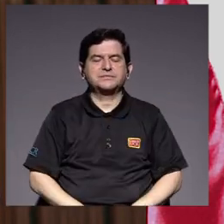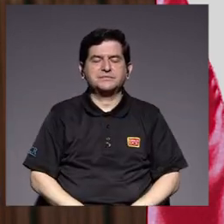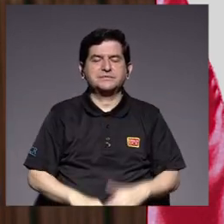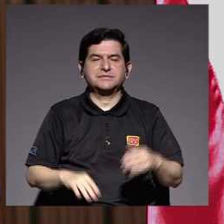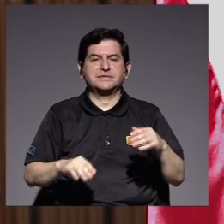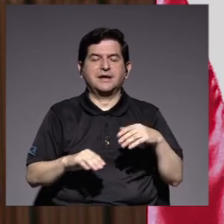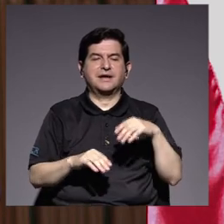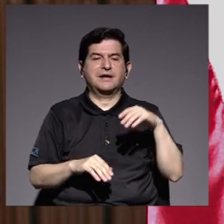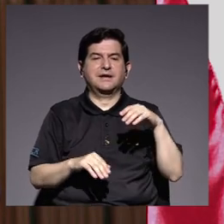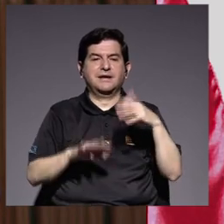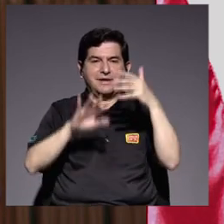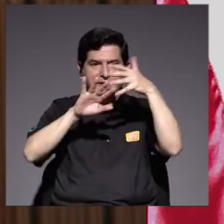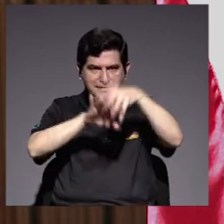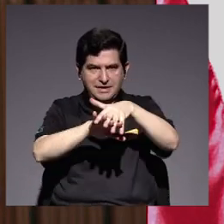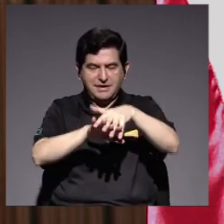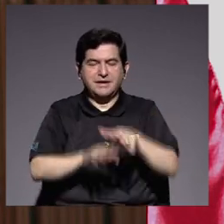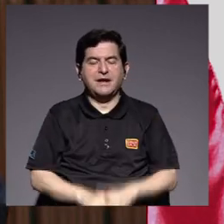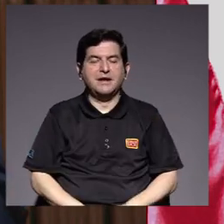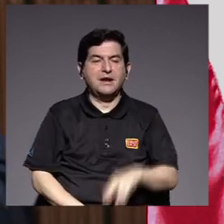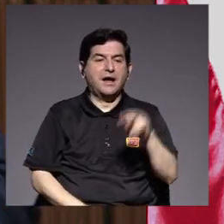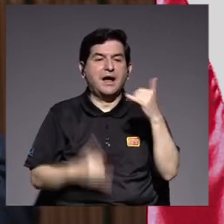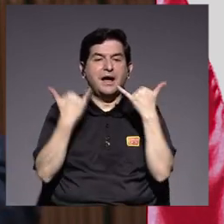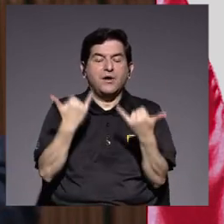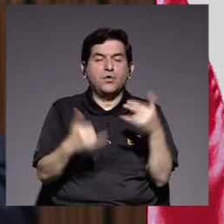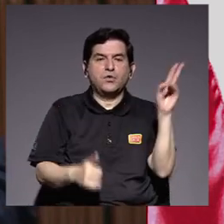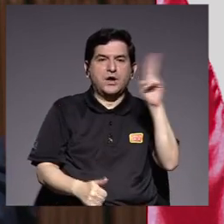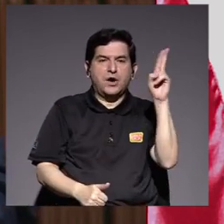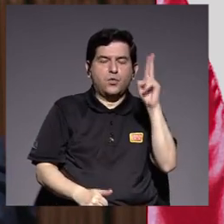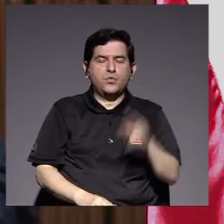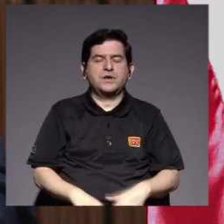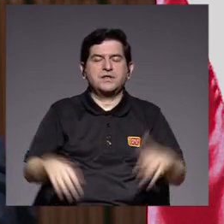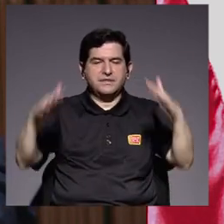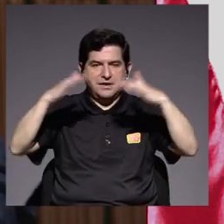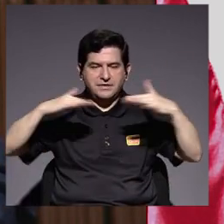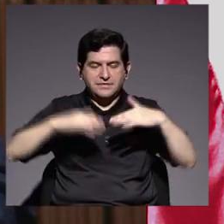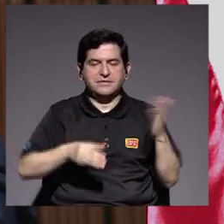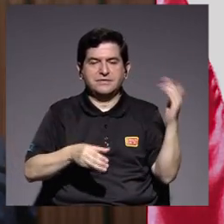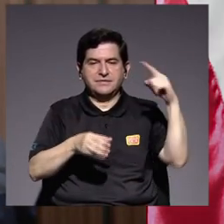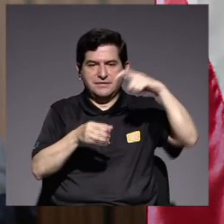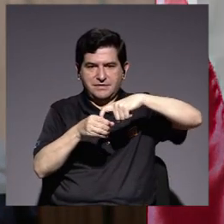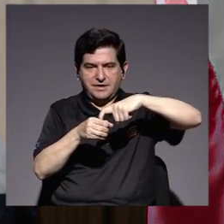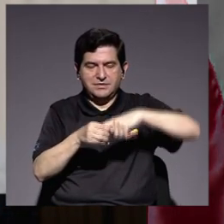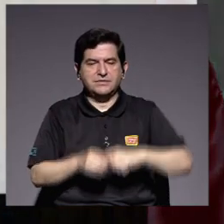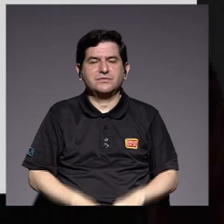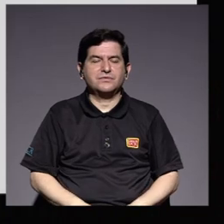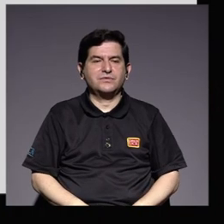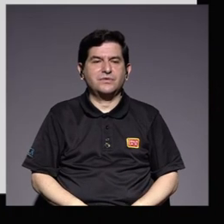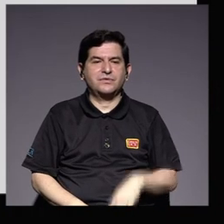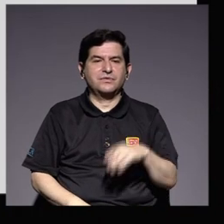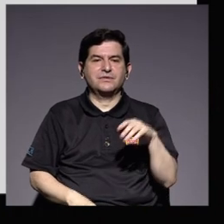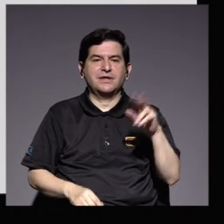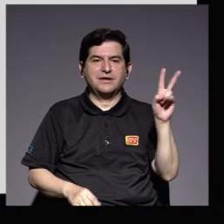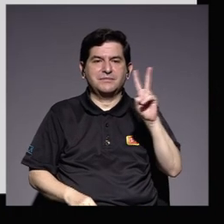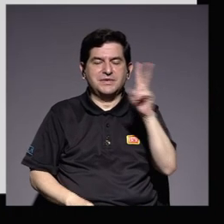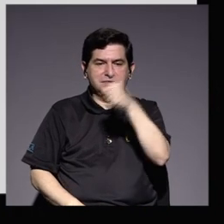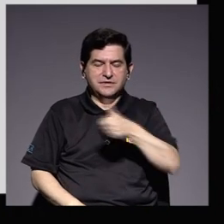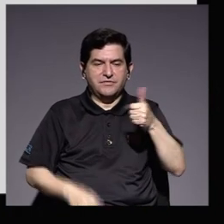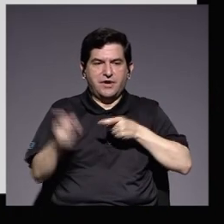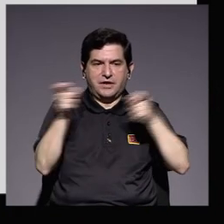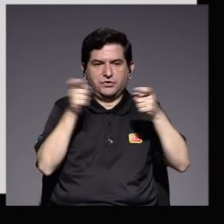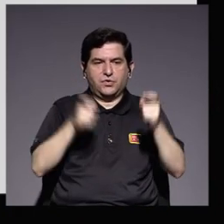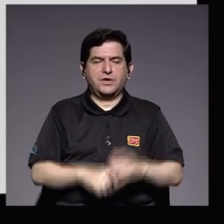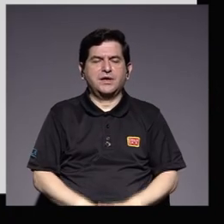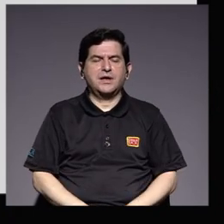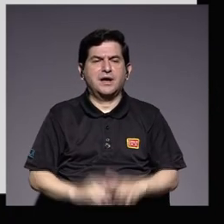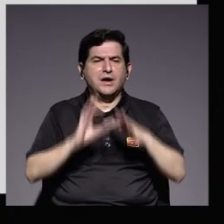se transformó en la unidad de gestión ambiental adscrita a la vicerectoría de administración esto con el